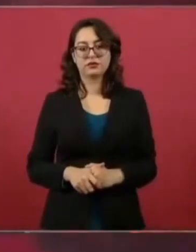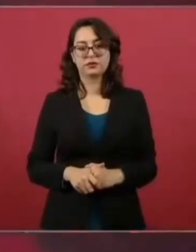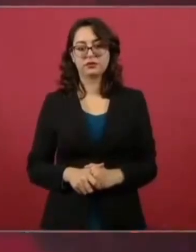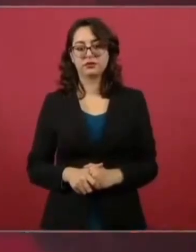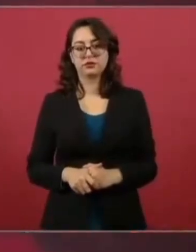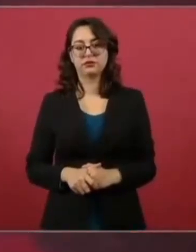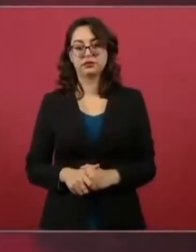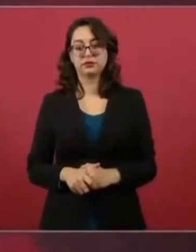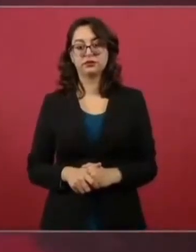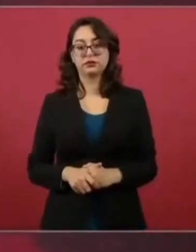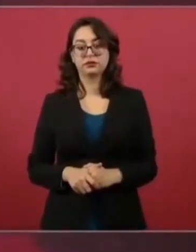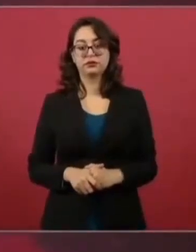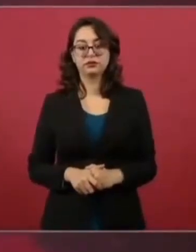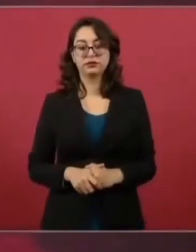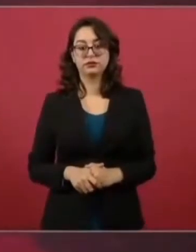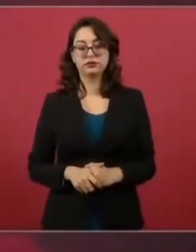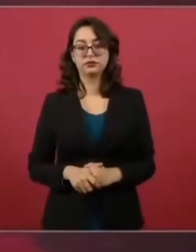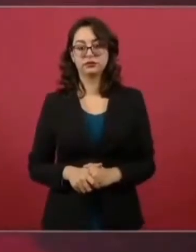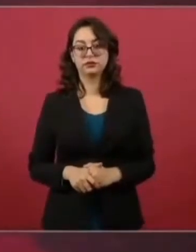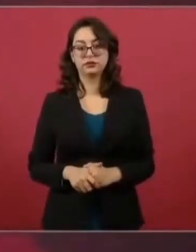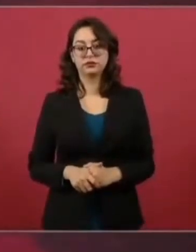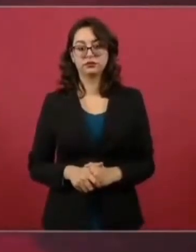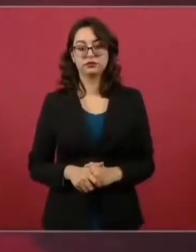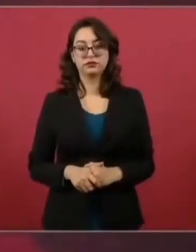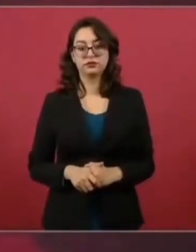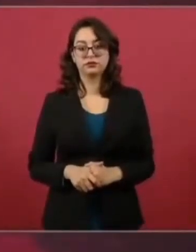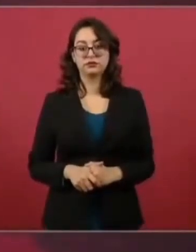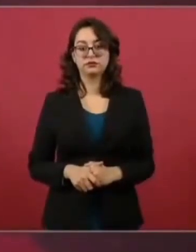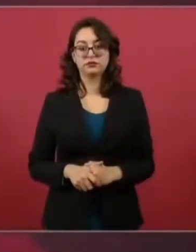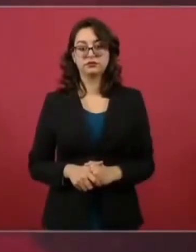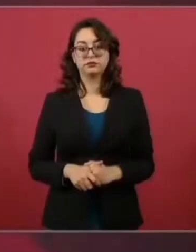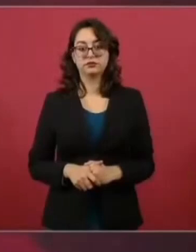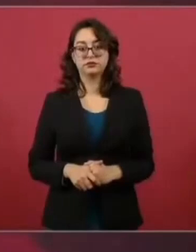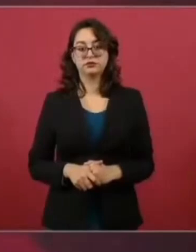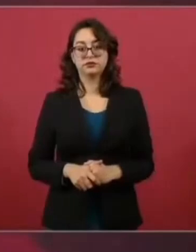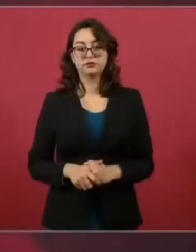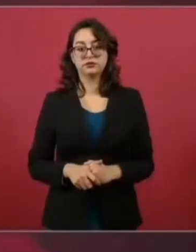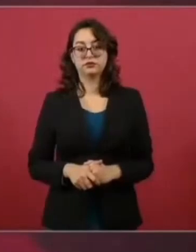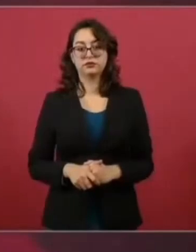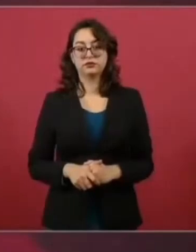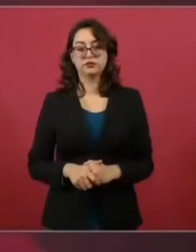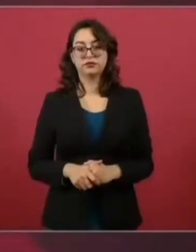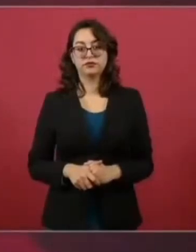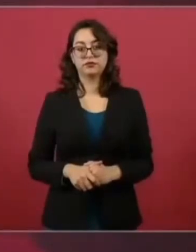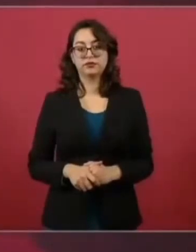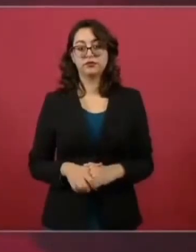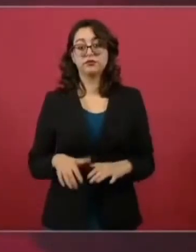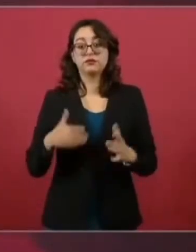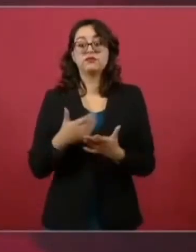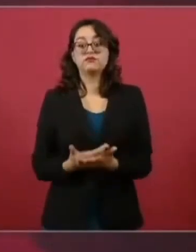Yo lamento que me culpe a mí